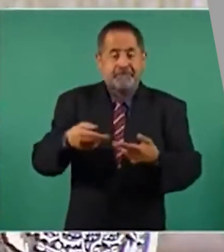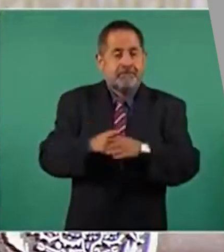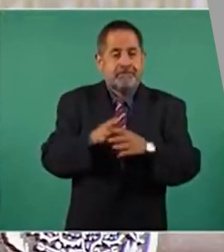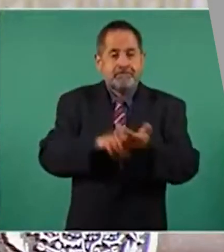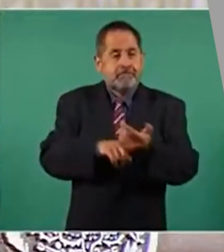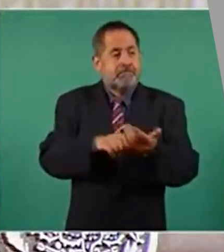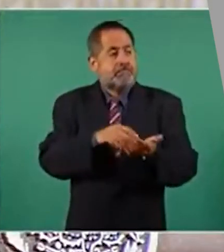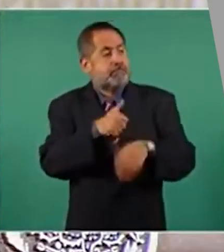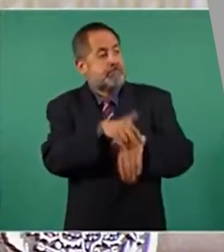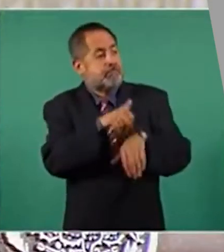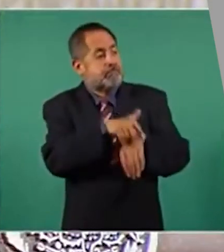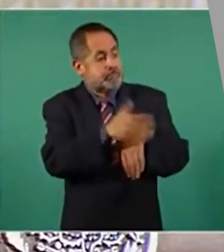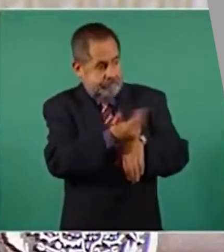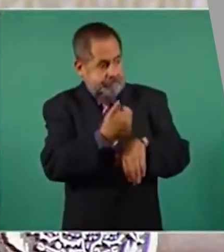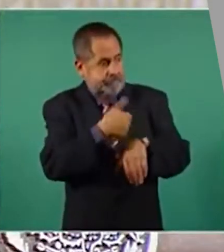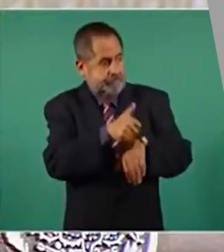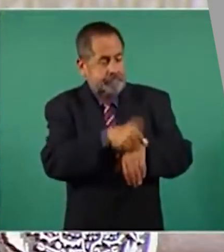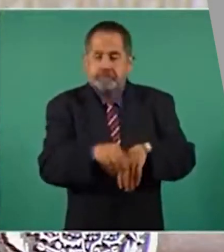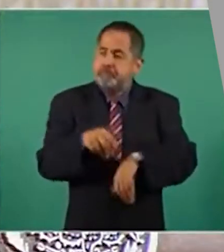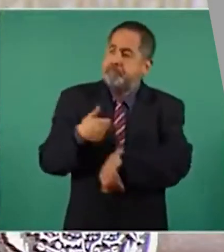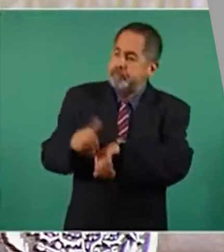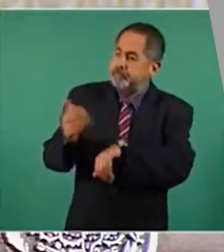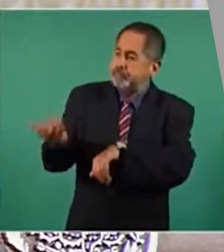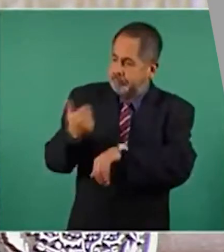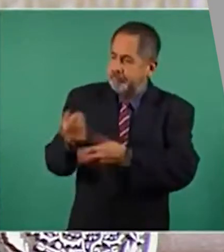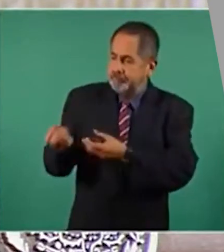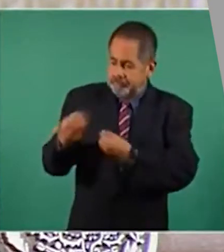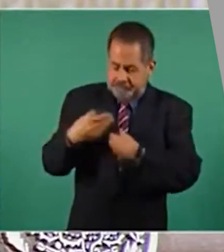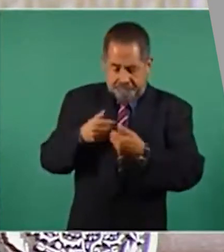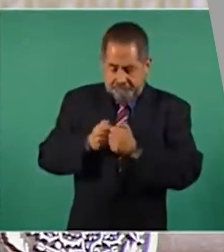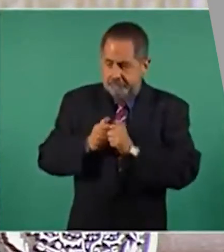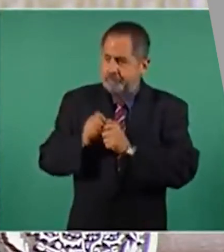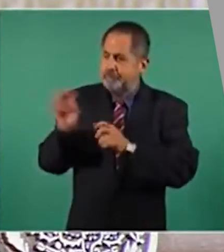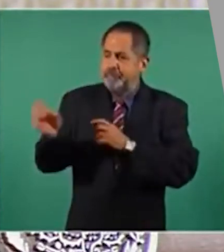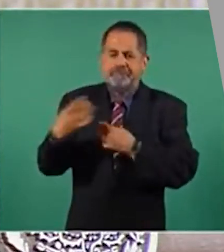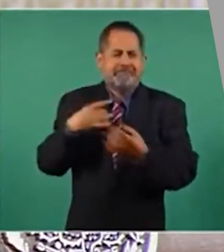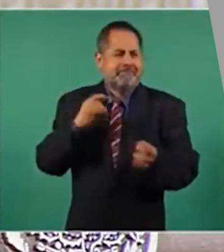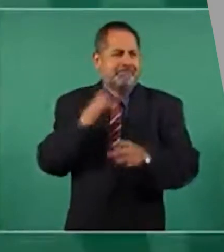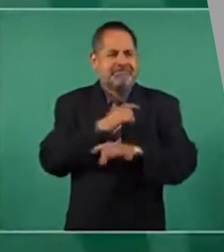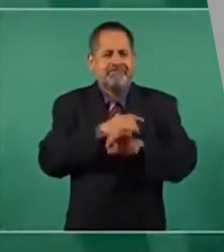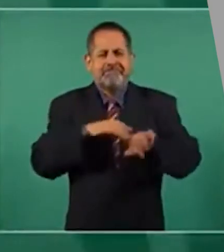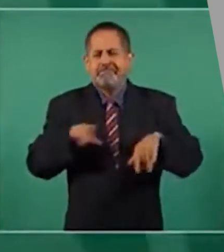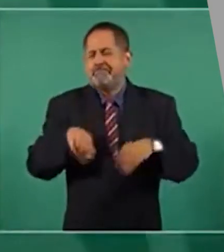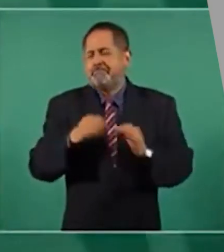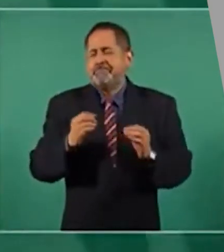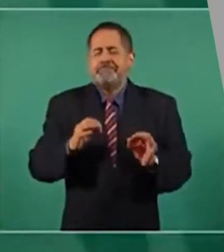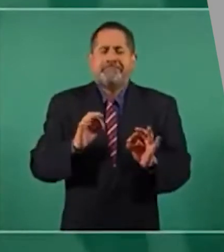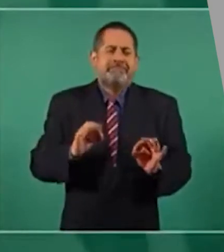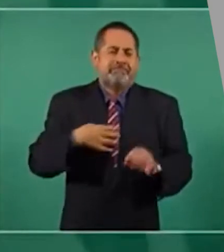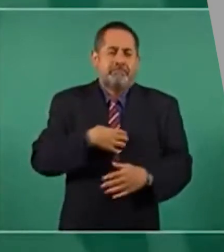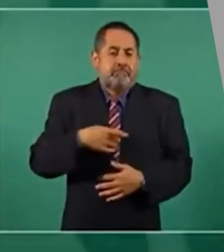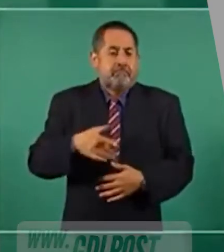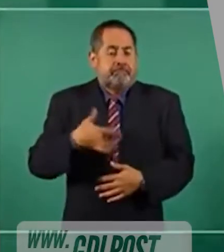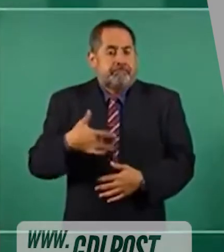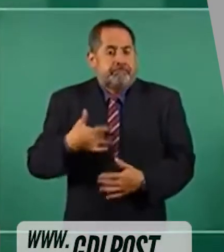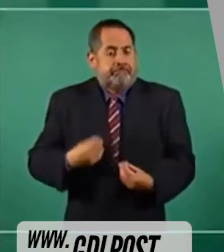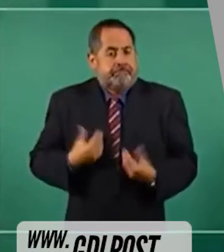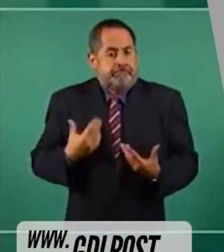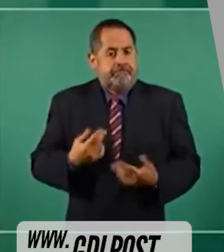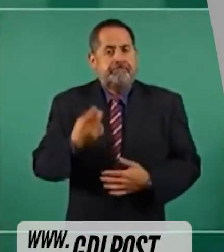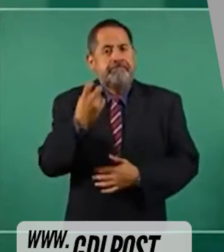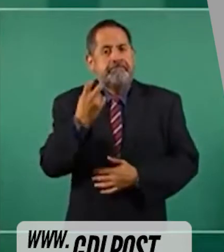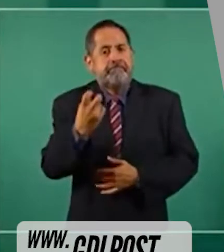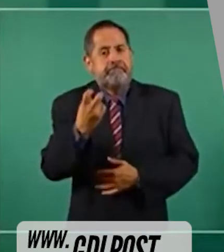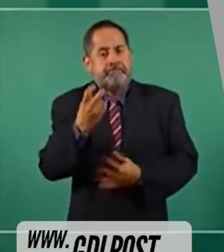orientarlos precisamente a esa situación de manejo de emociones, pero también de protocolo. Y nos queda, yo insisto, nos queda